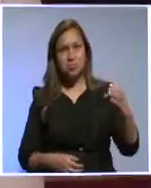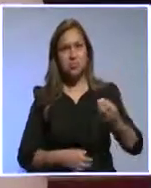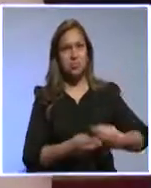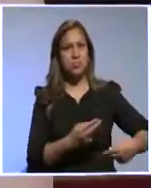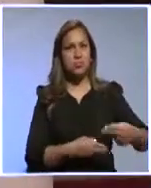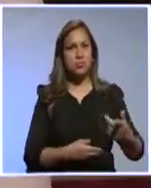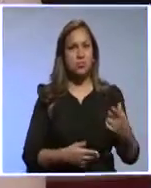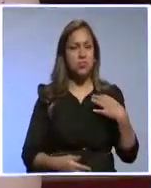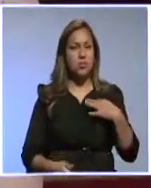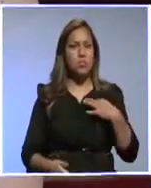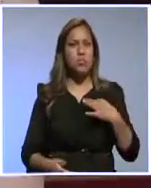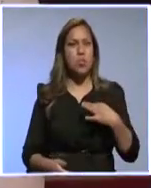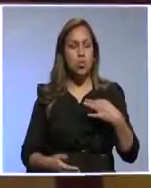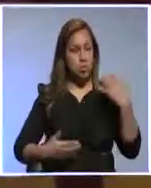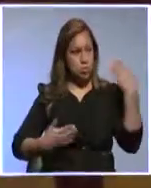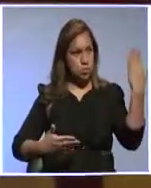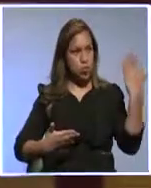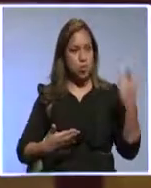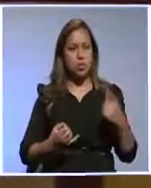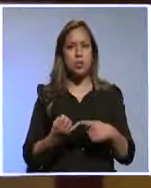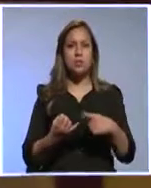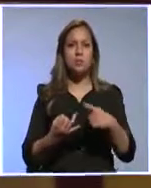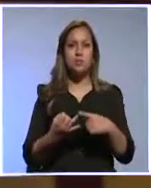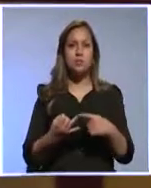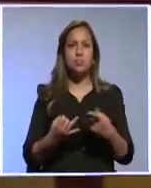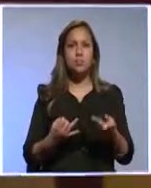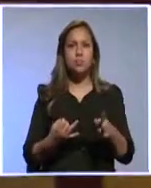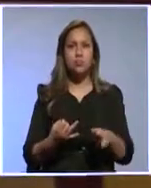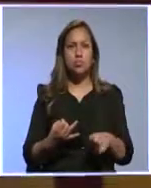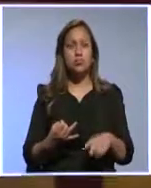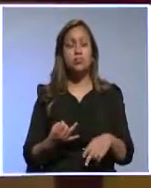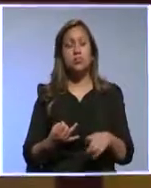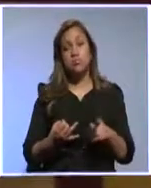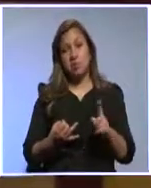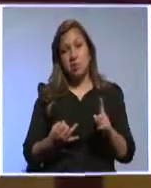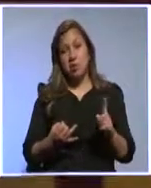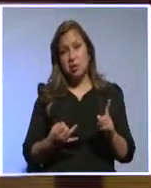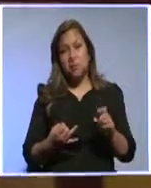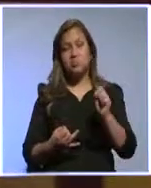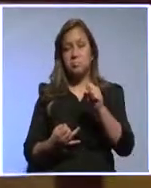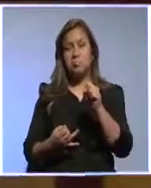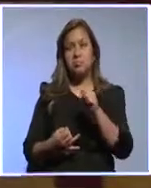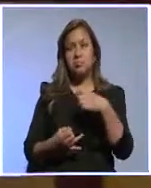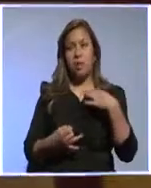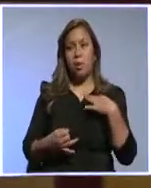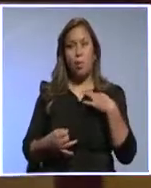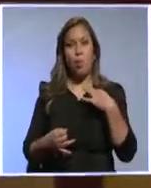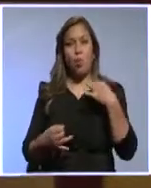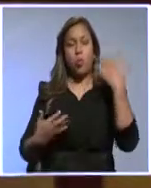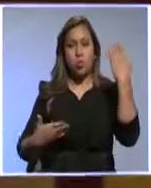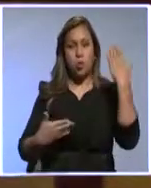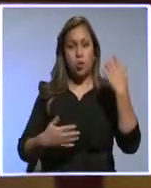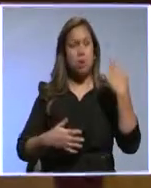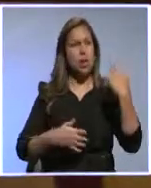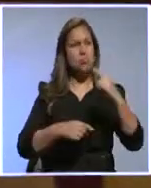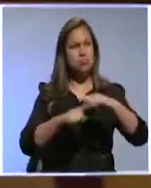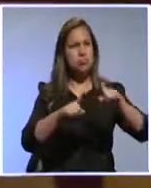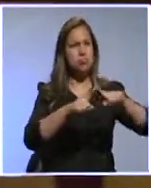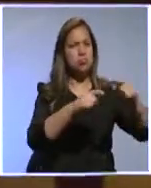política además. Demanda voluntad política de los diferentes países y demanda la